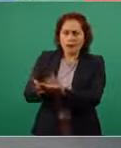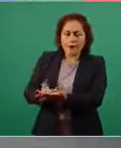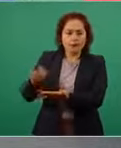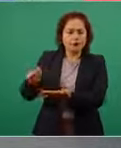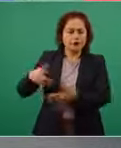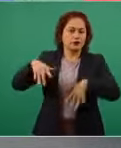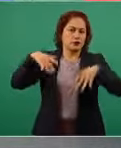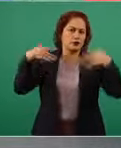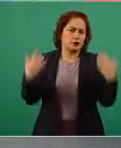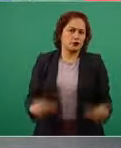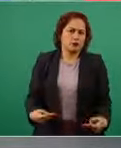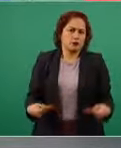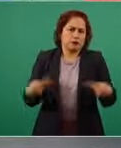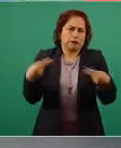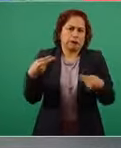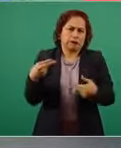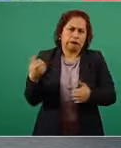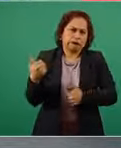corrupción